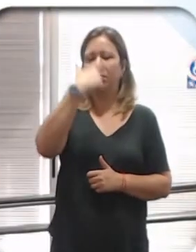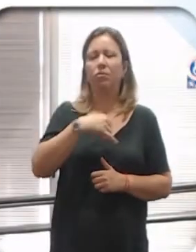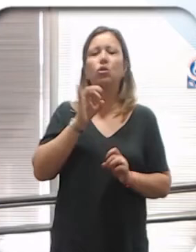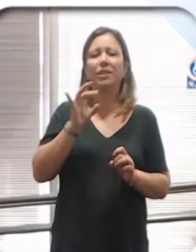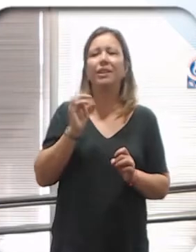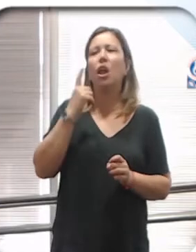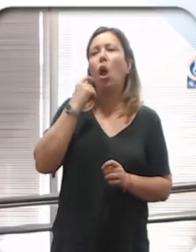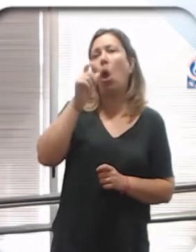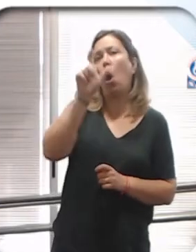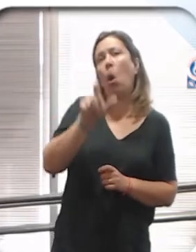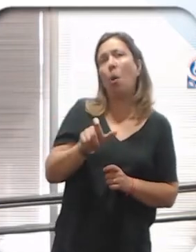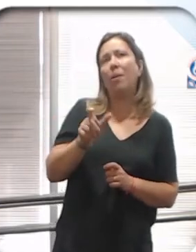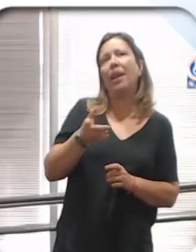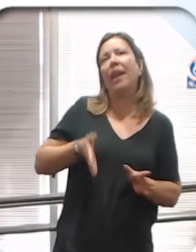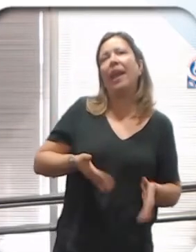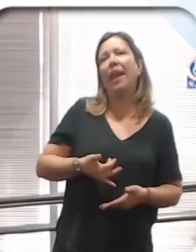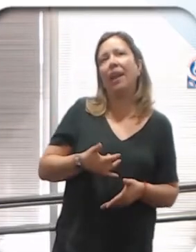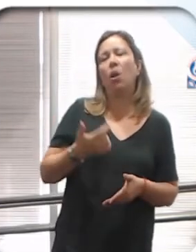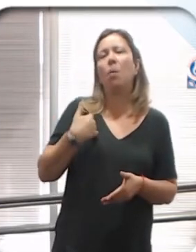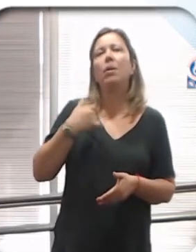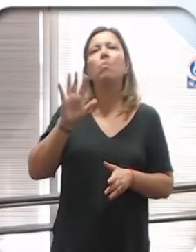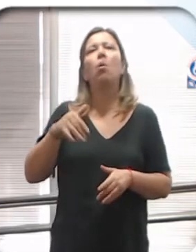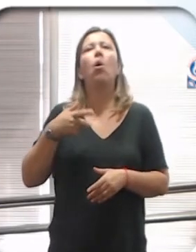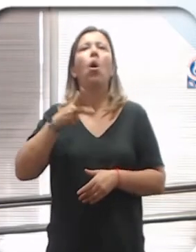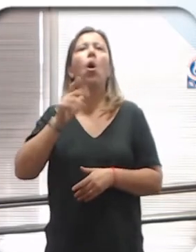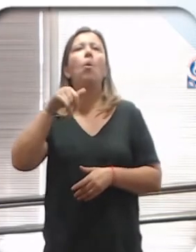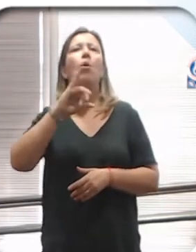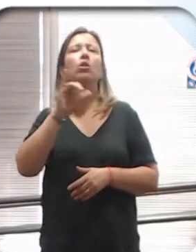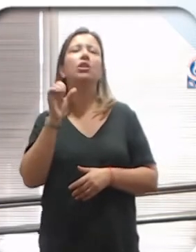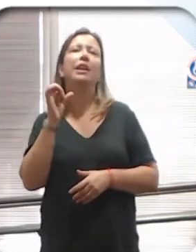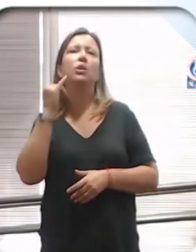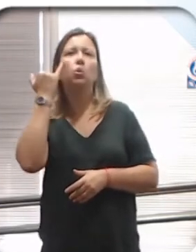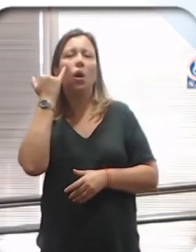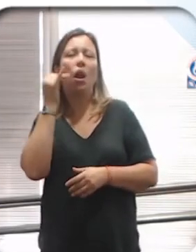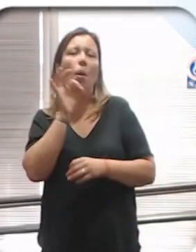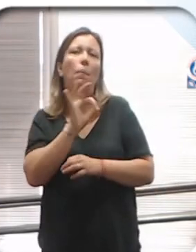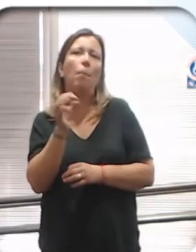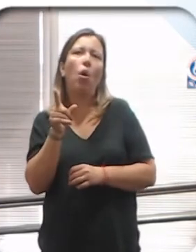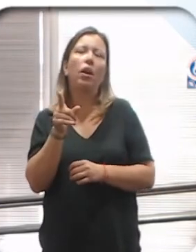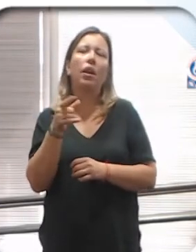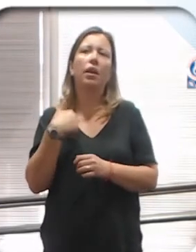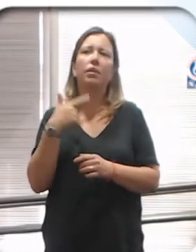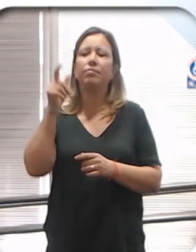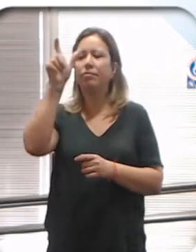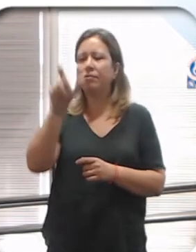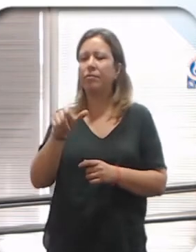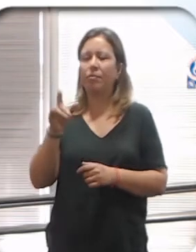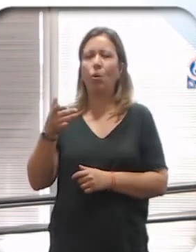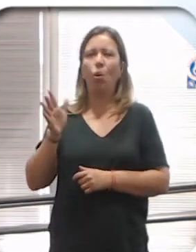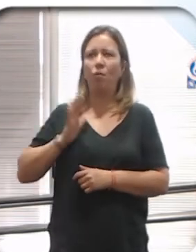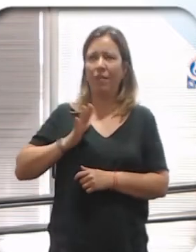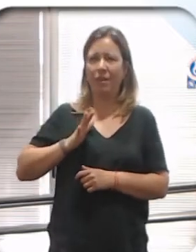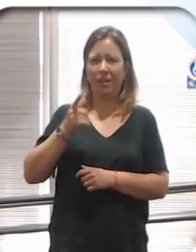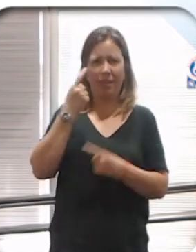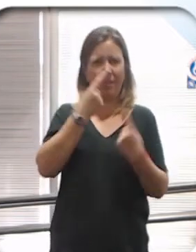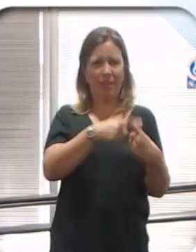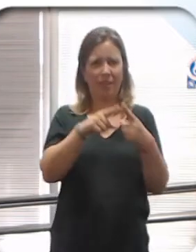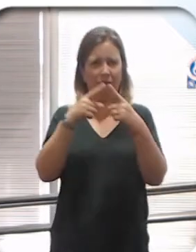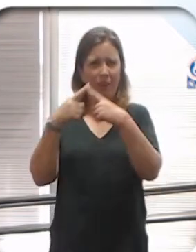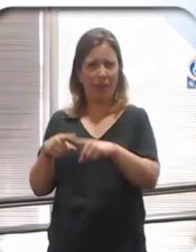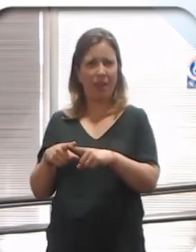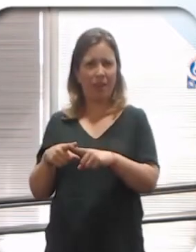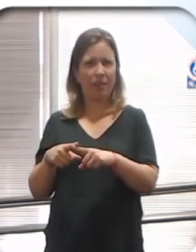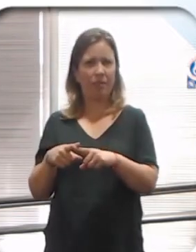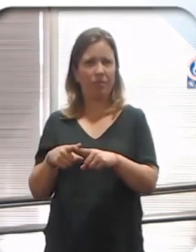masculino. O yo soy homosexual porque a mí me gusta una persona con género femenino. ¿Entienden la diferencia?